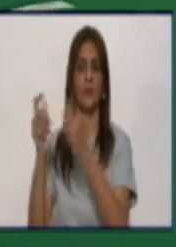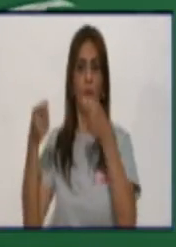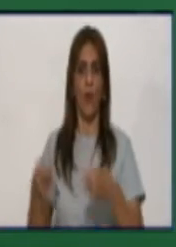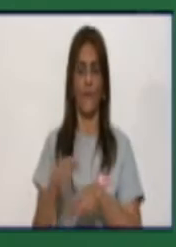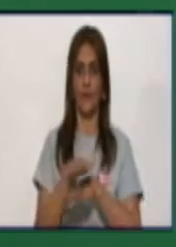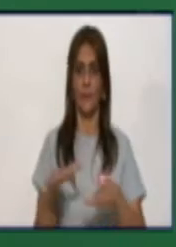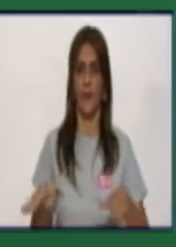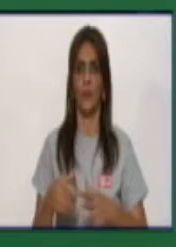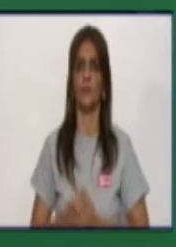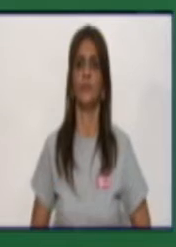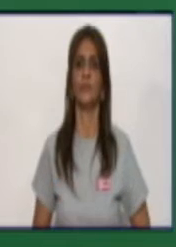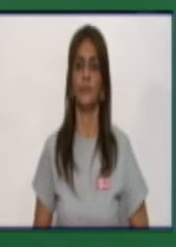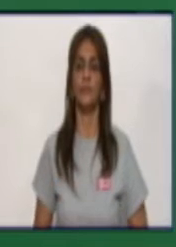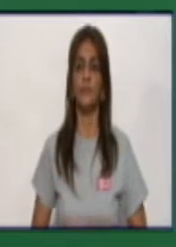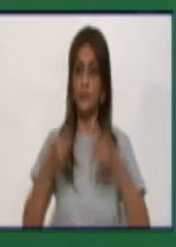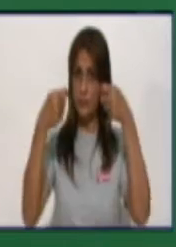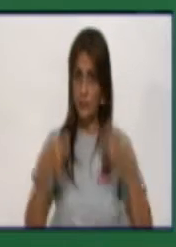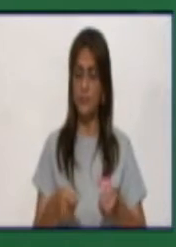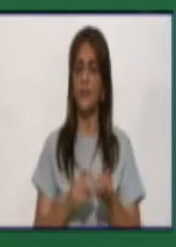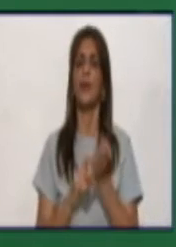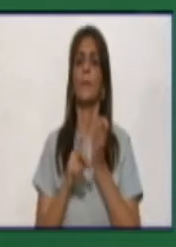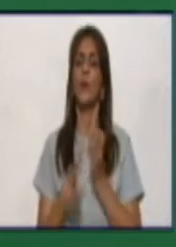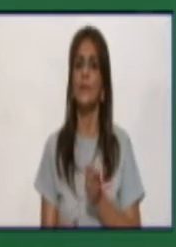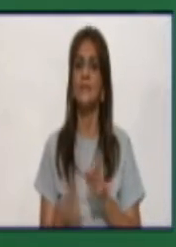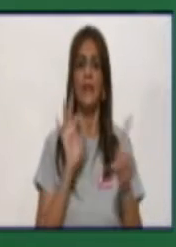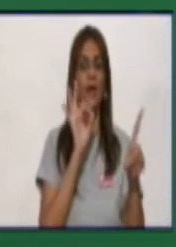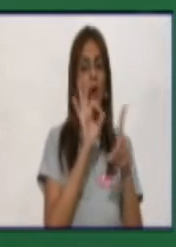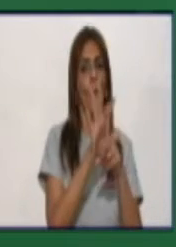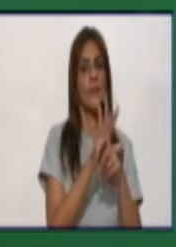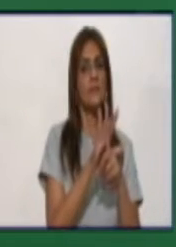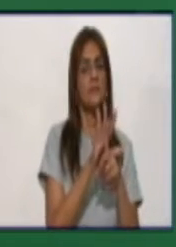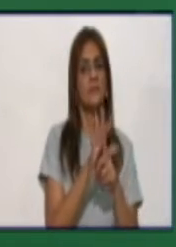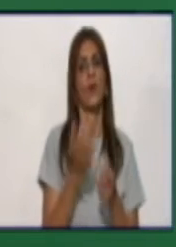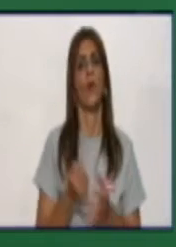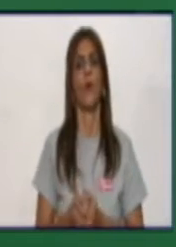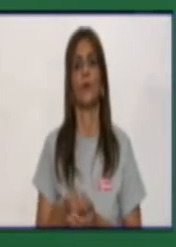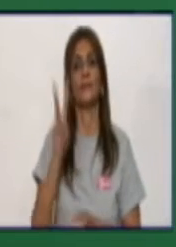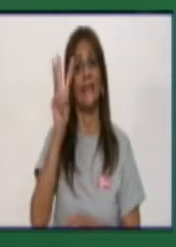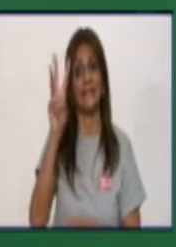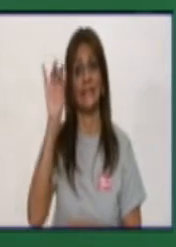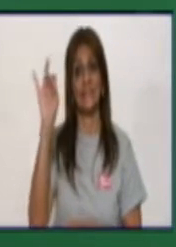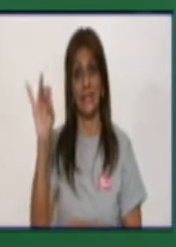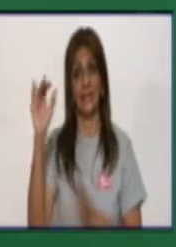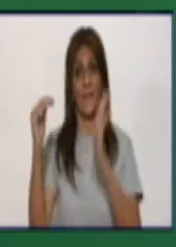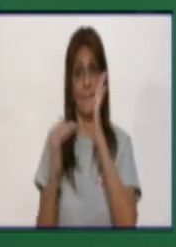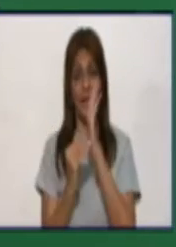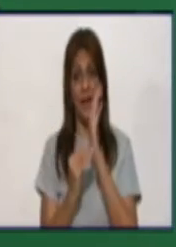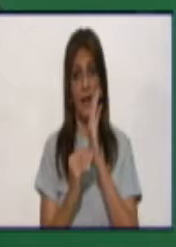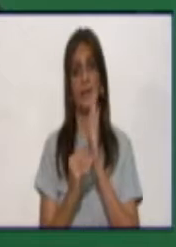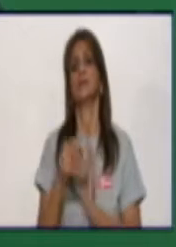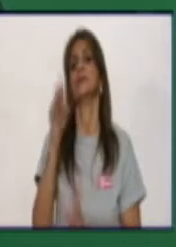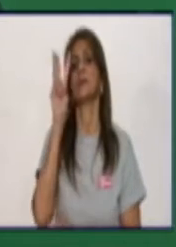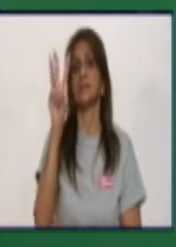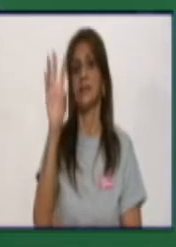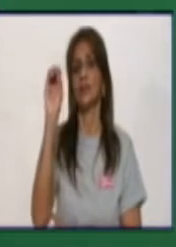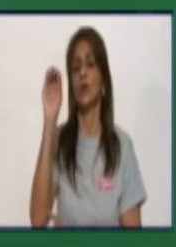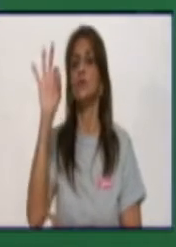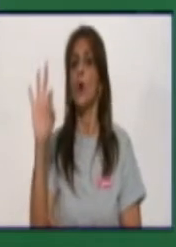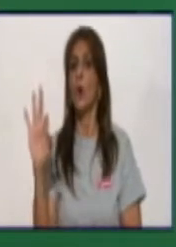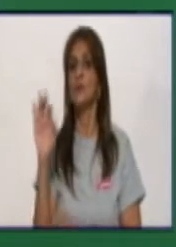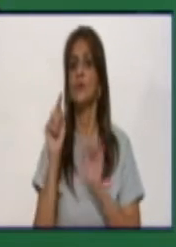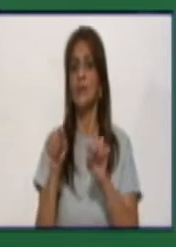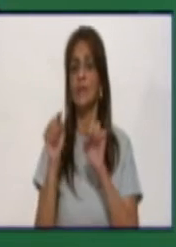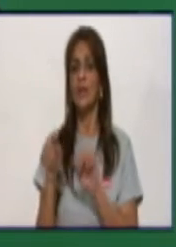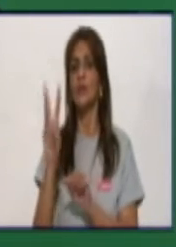Casos confirmados en la provincia acumulan ya desde que comenzó la epidemia 37,208 y de ellos 36